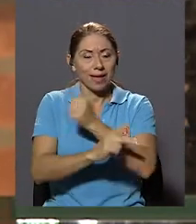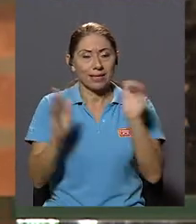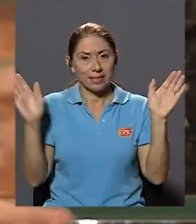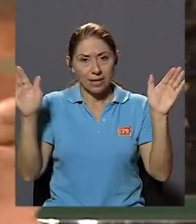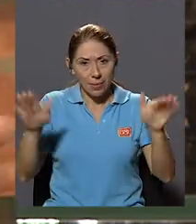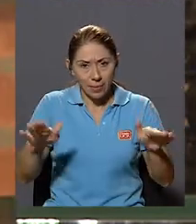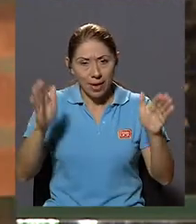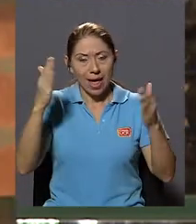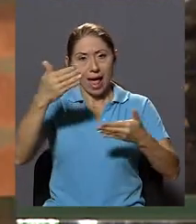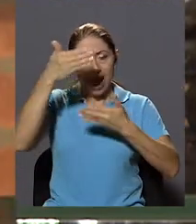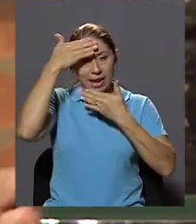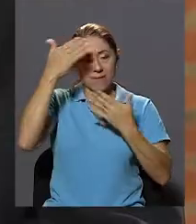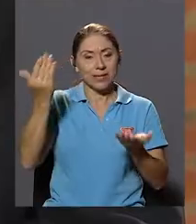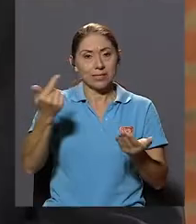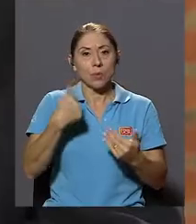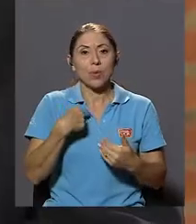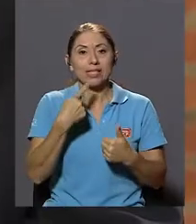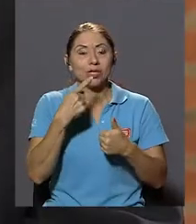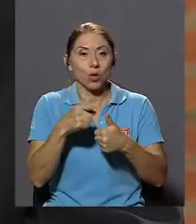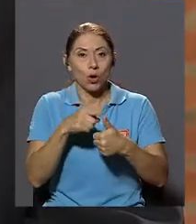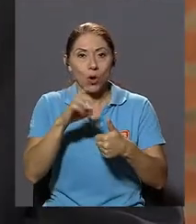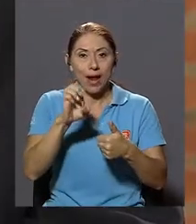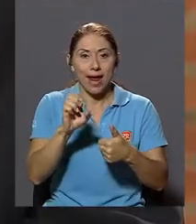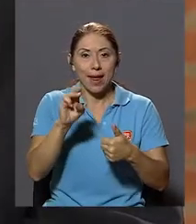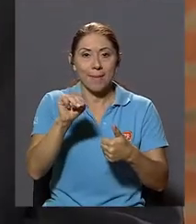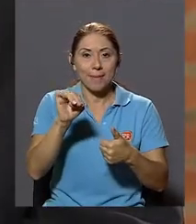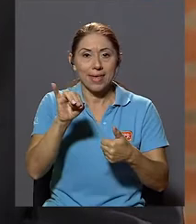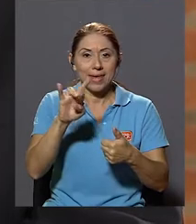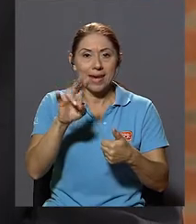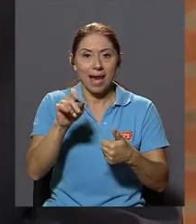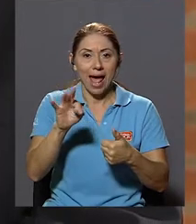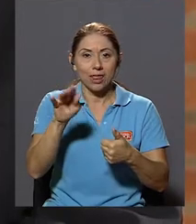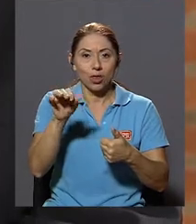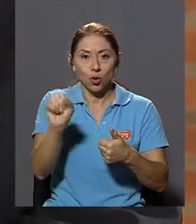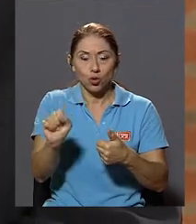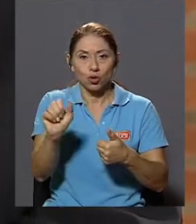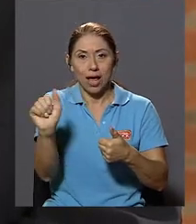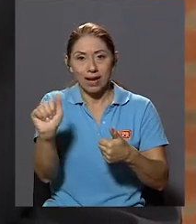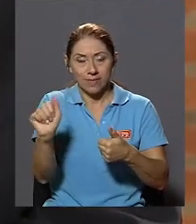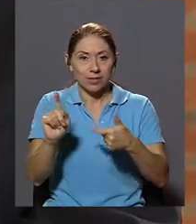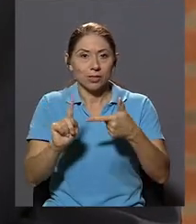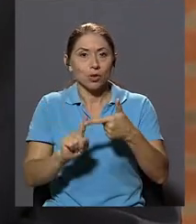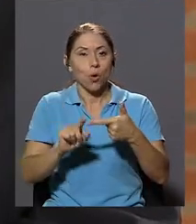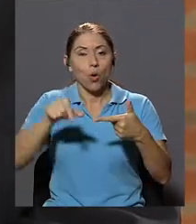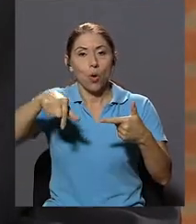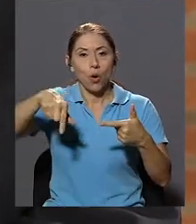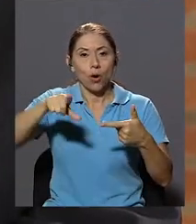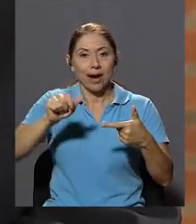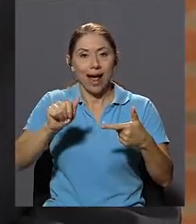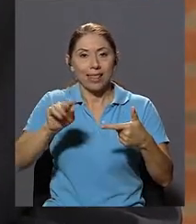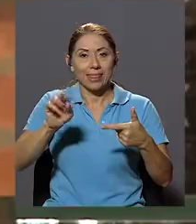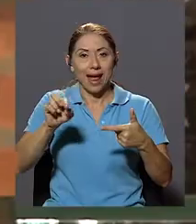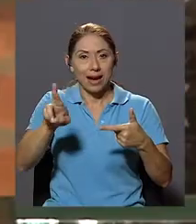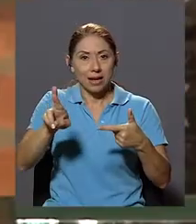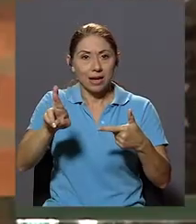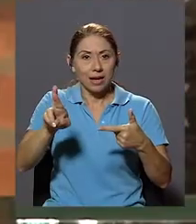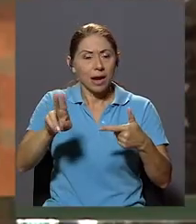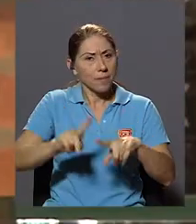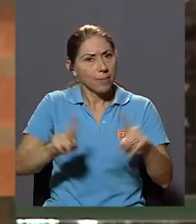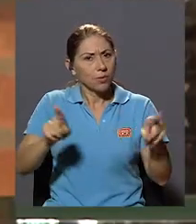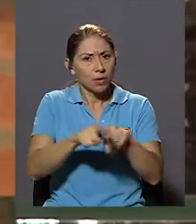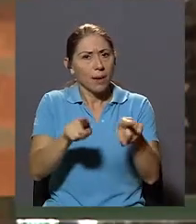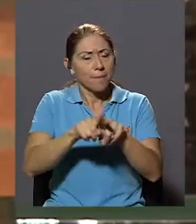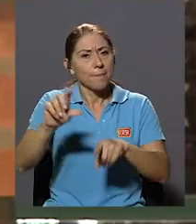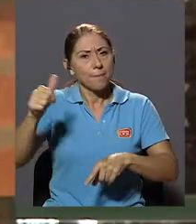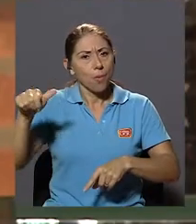árabes Menciono Emiratos Árabes Unidos O Qatar Pero también otros